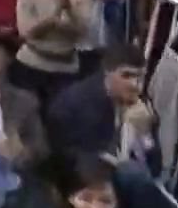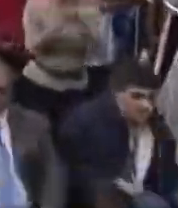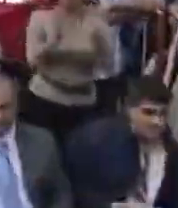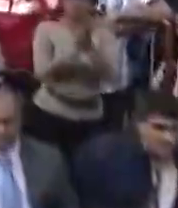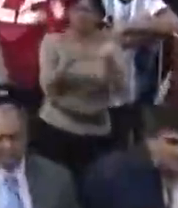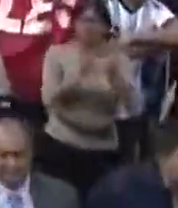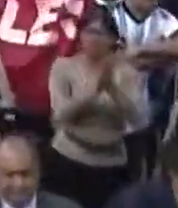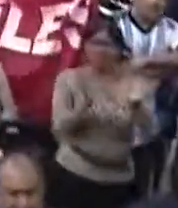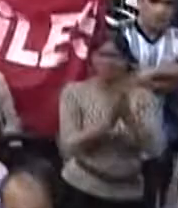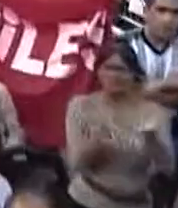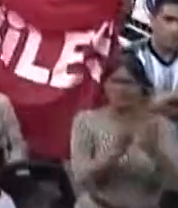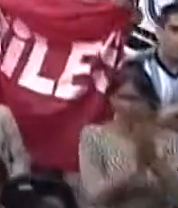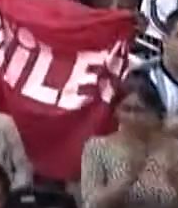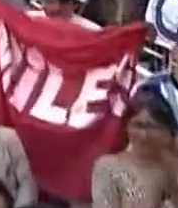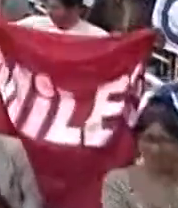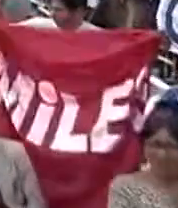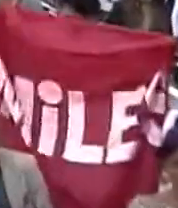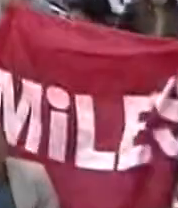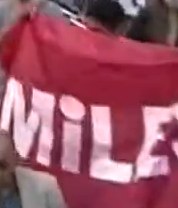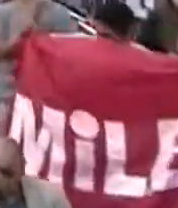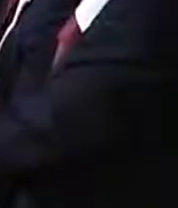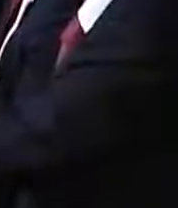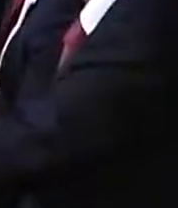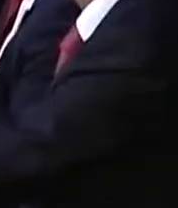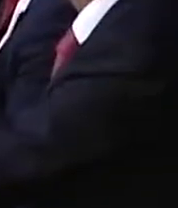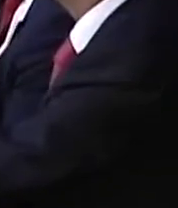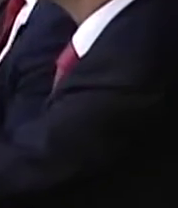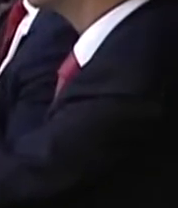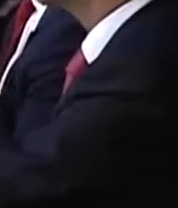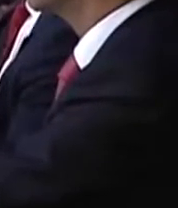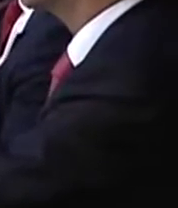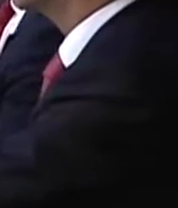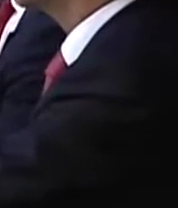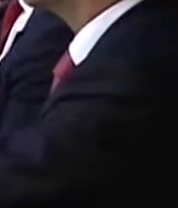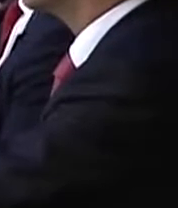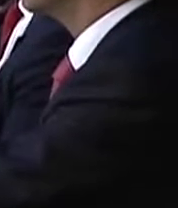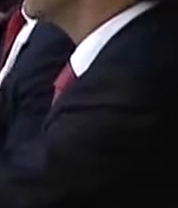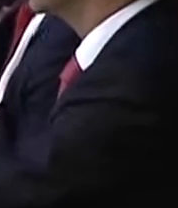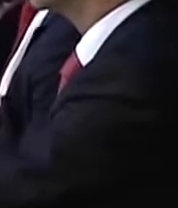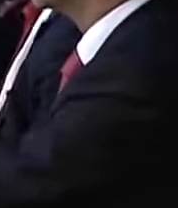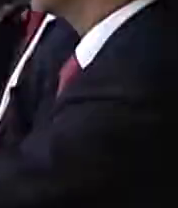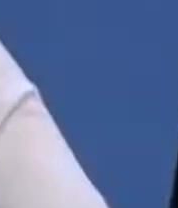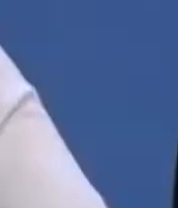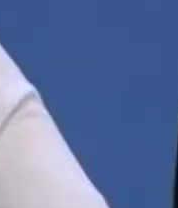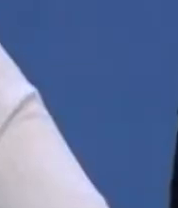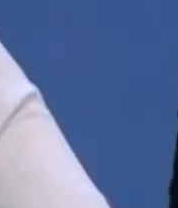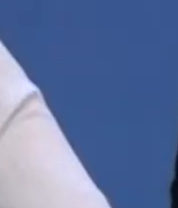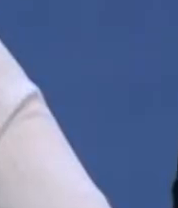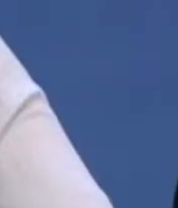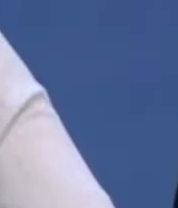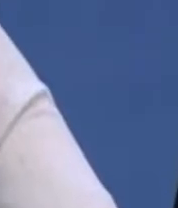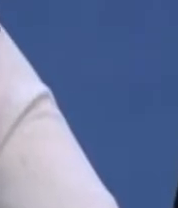que recorriendo la historia reciente y no tan reciente de los